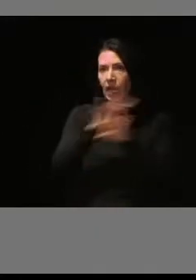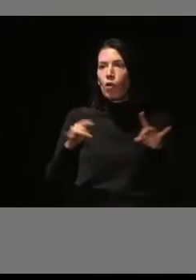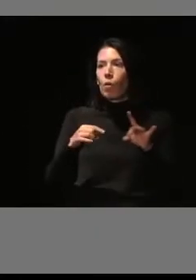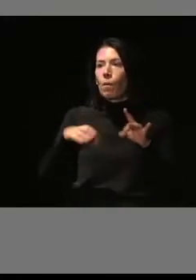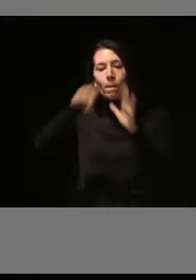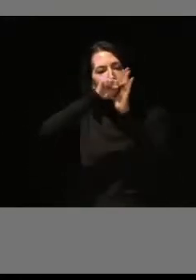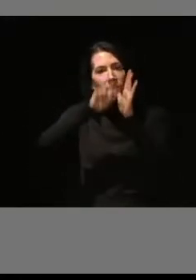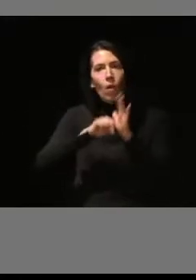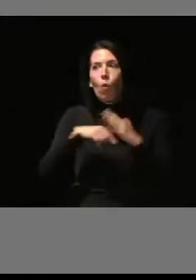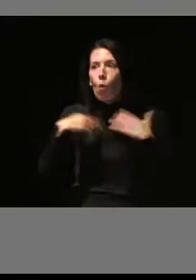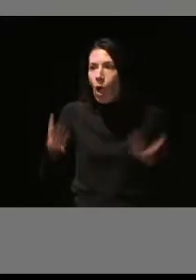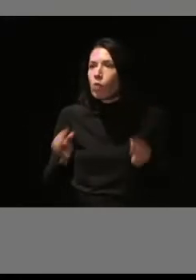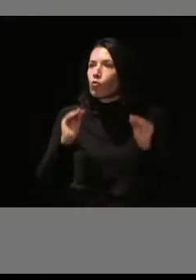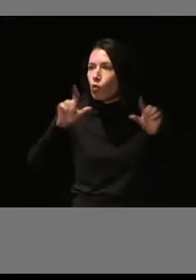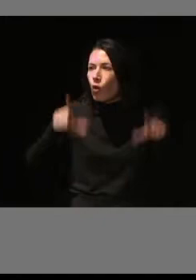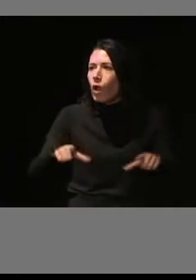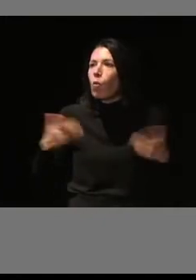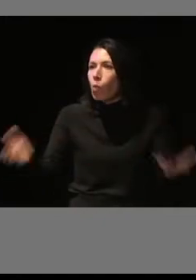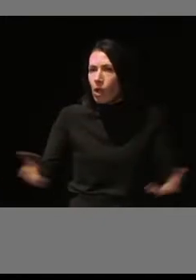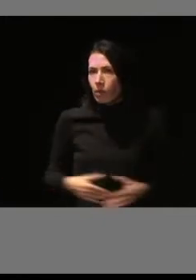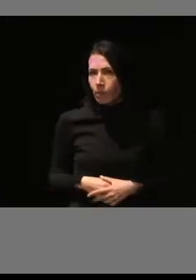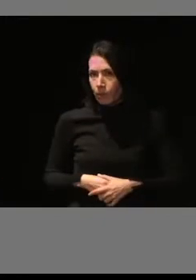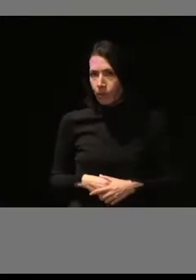medidas que deben de reunir sus locales.